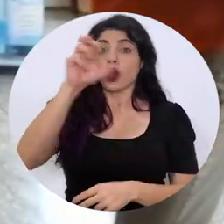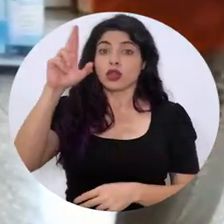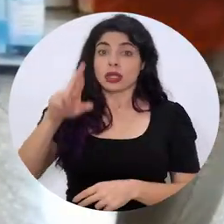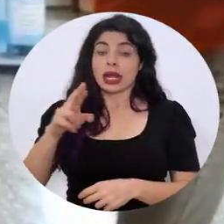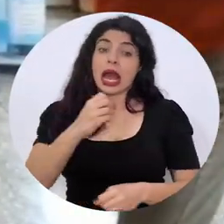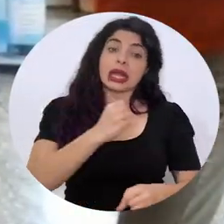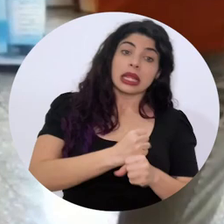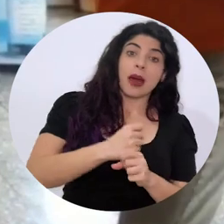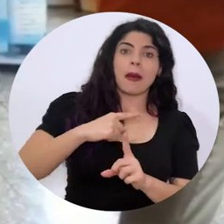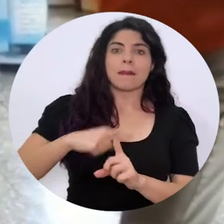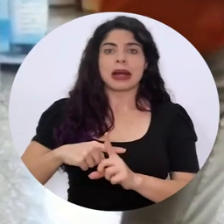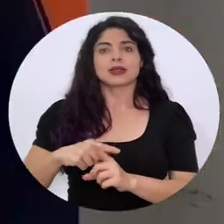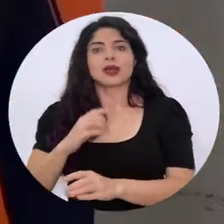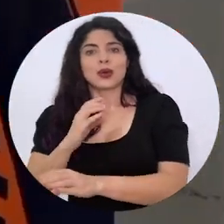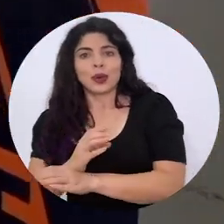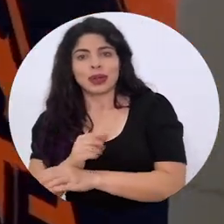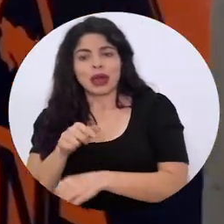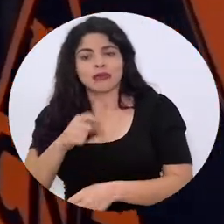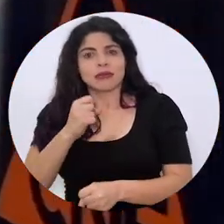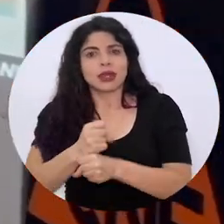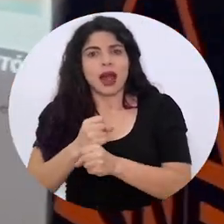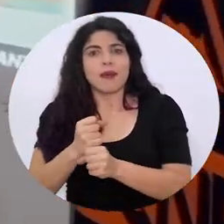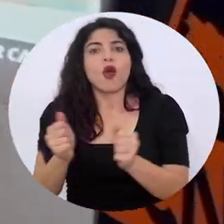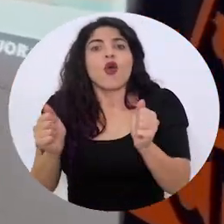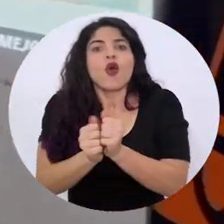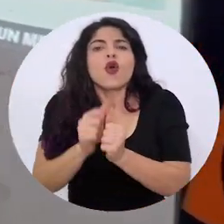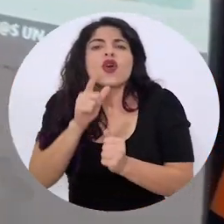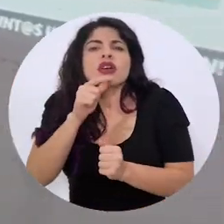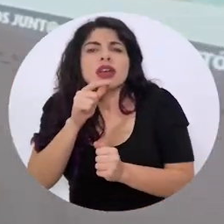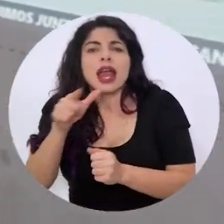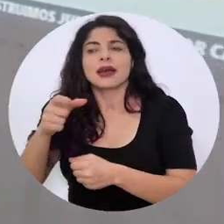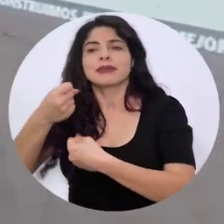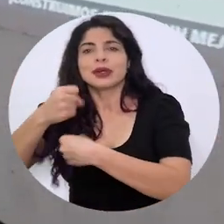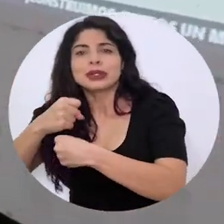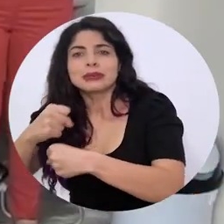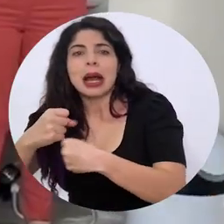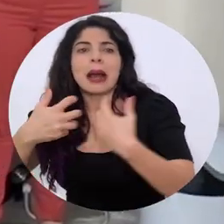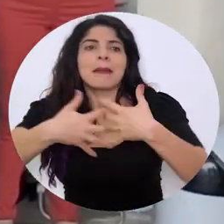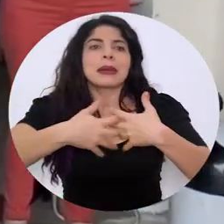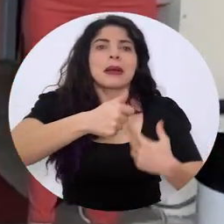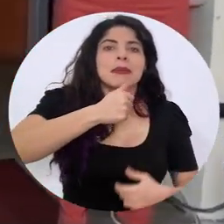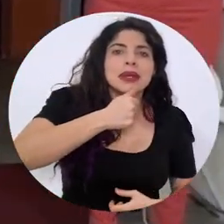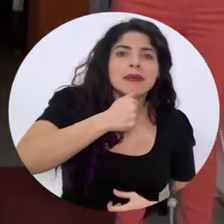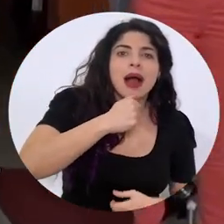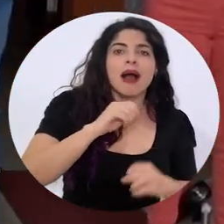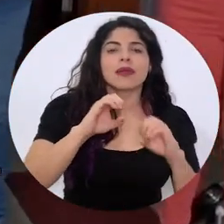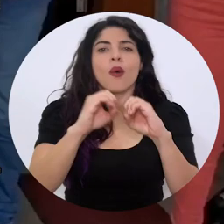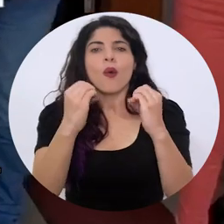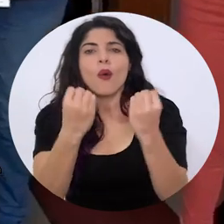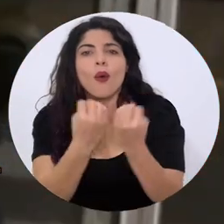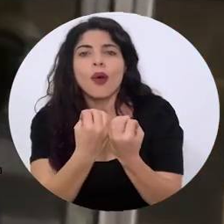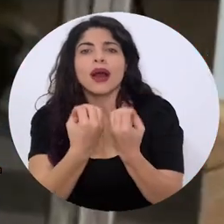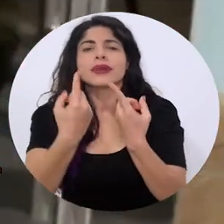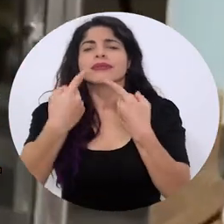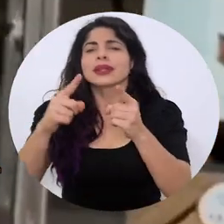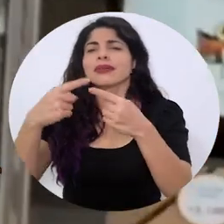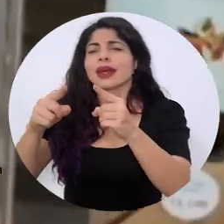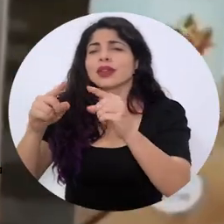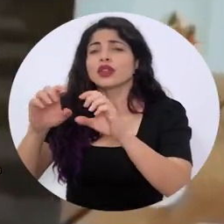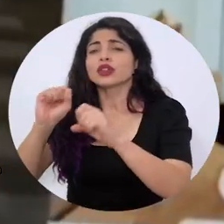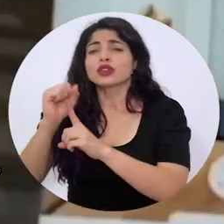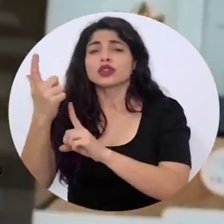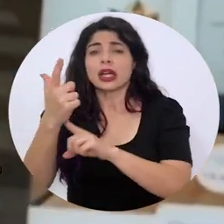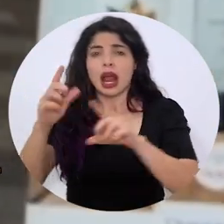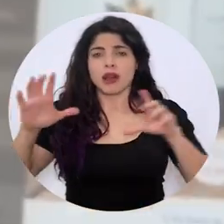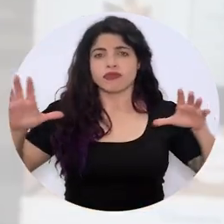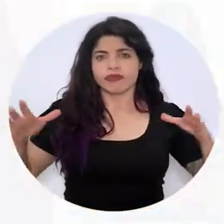Costa Rica Trabaja y Se Cuida. Un trabajo en conjunto con los gobiernos locales, la empresa privada, organizaciones y diversos